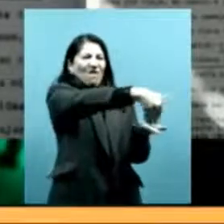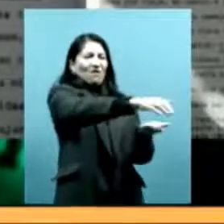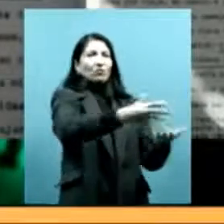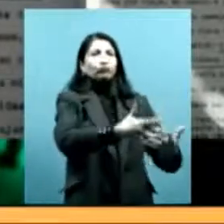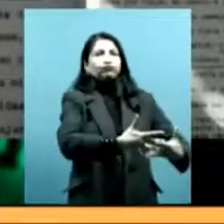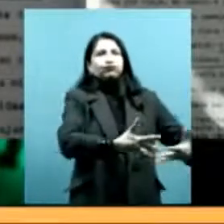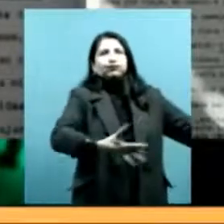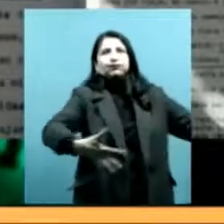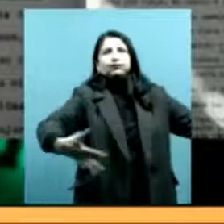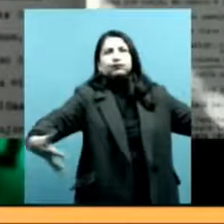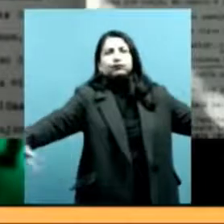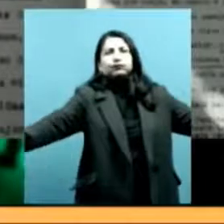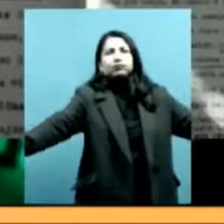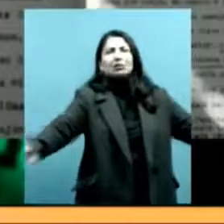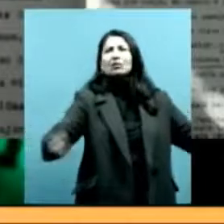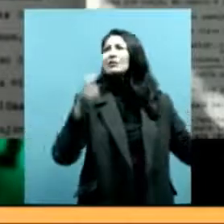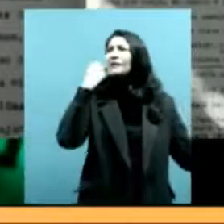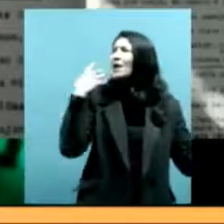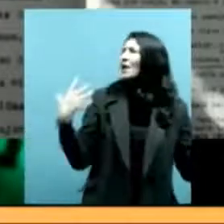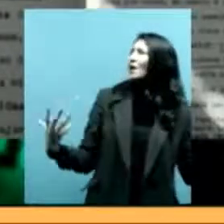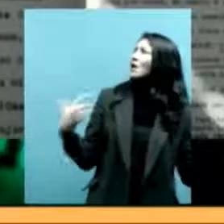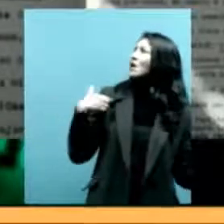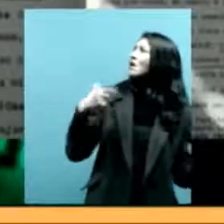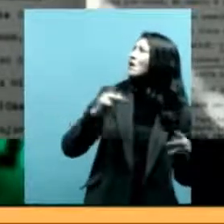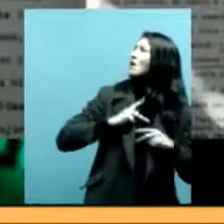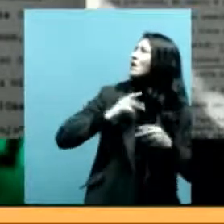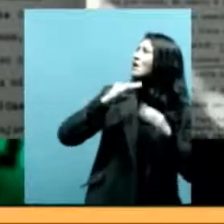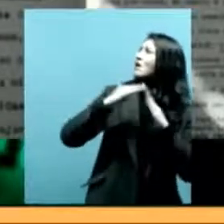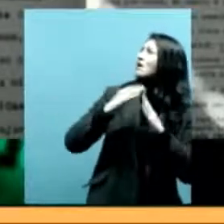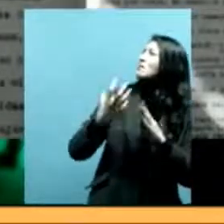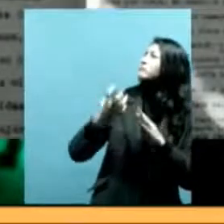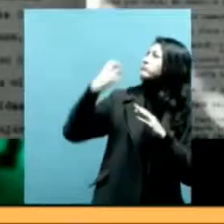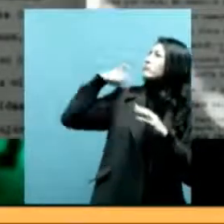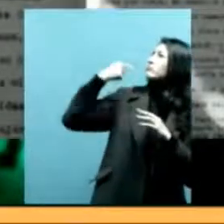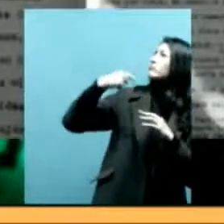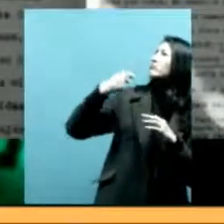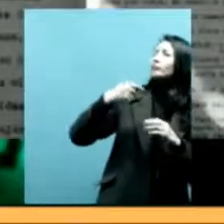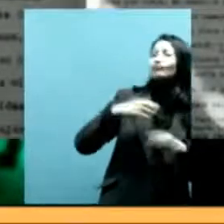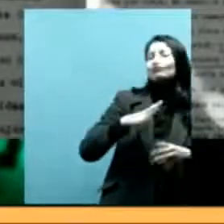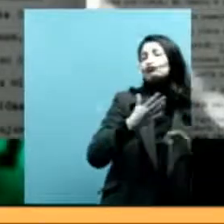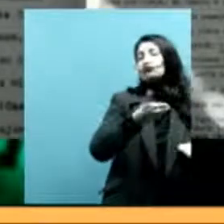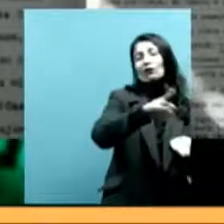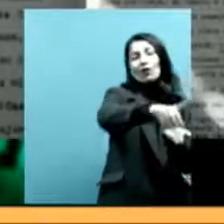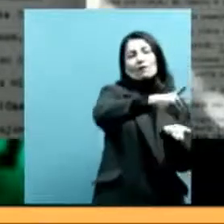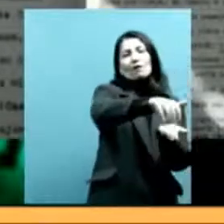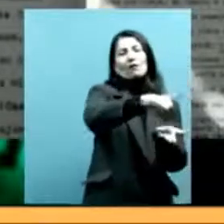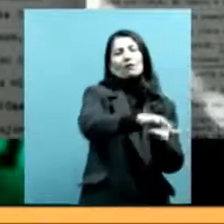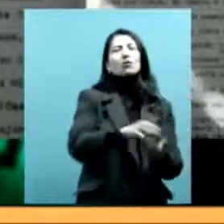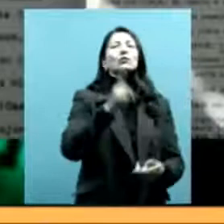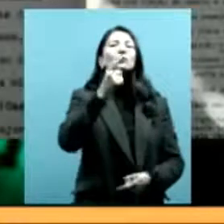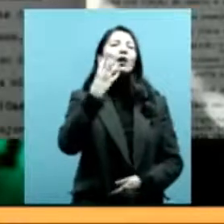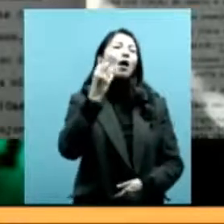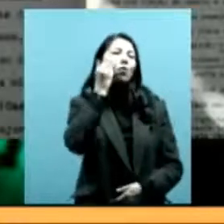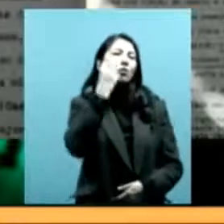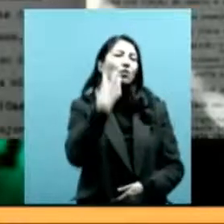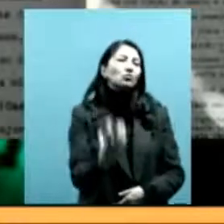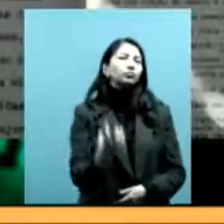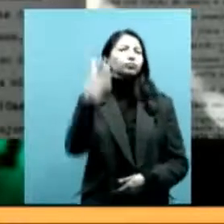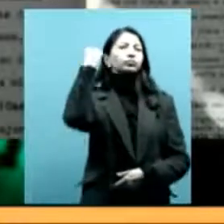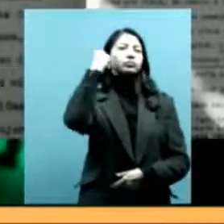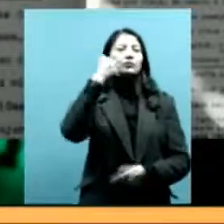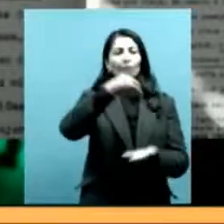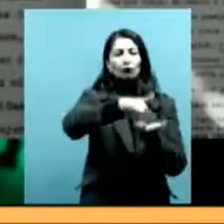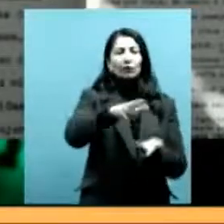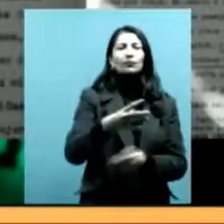son más de 400 familias las que recuerdan que sus ancestros fueron desalojados, sus abuelos, sus padres fueron desalojados de Nahuel Khan.